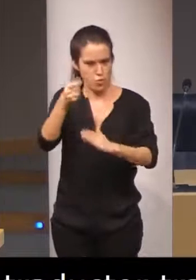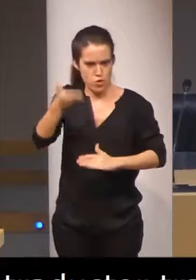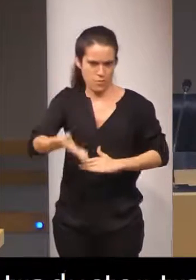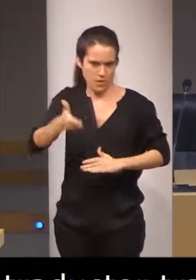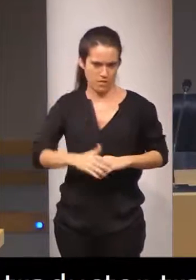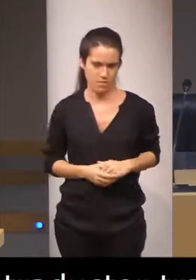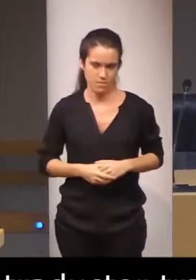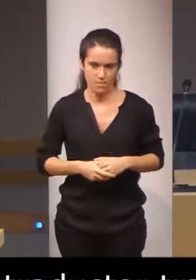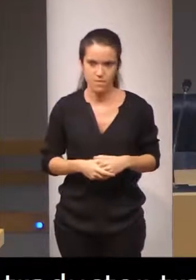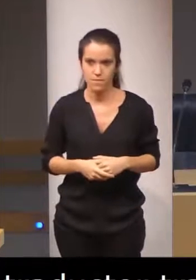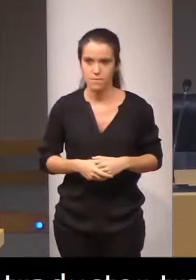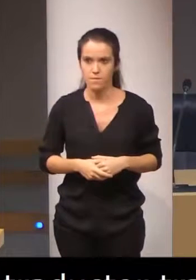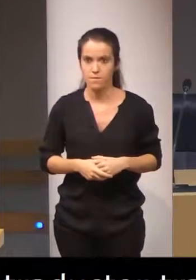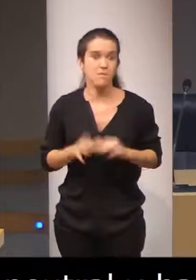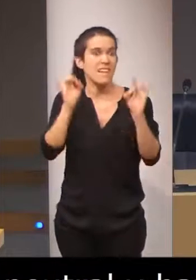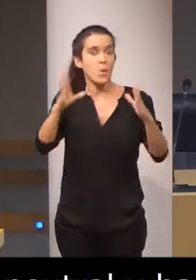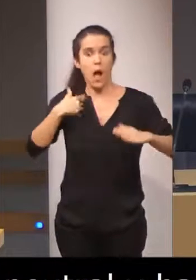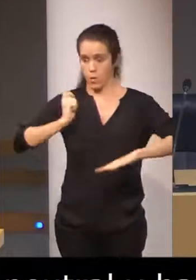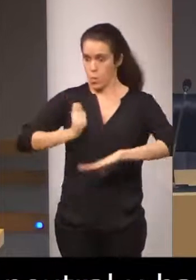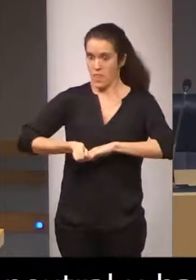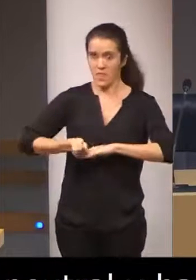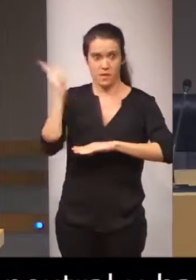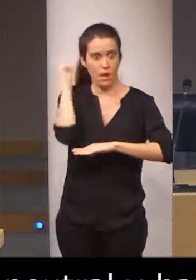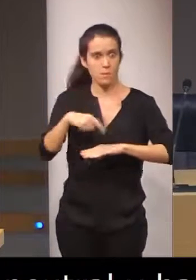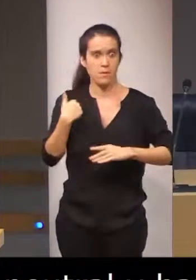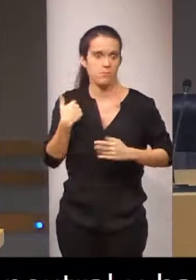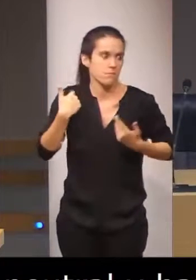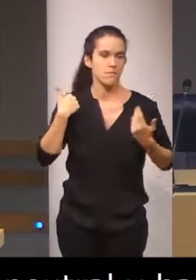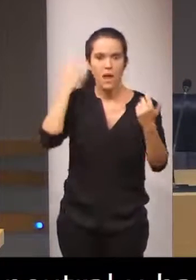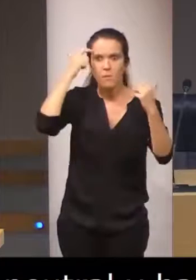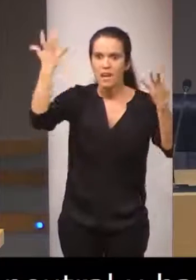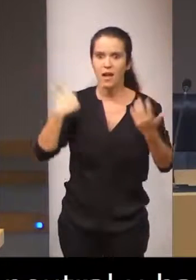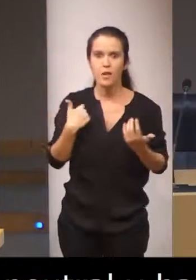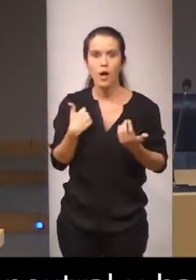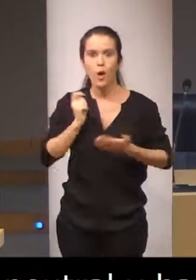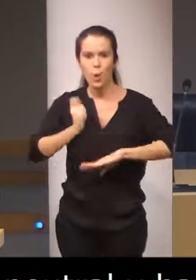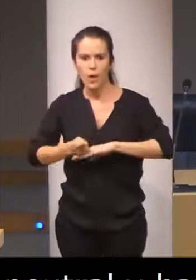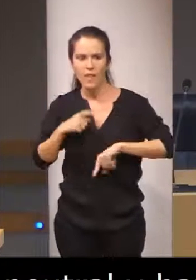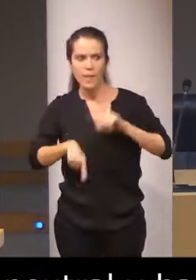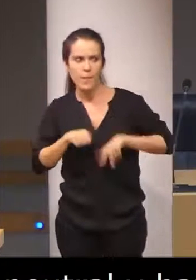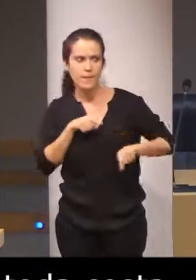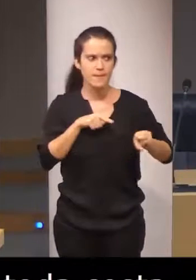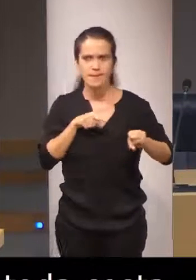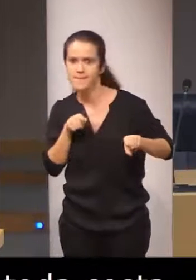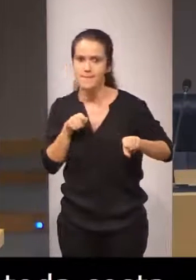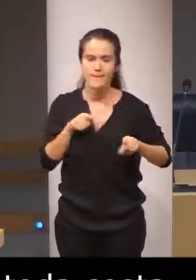Como el juez debe ser neutral, pensemos que un juez parcial, eso repela nuestro